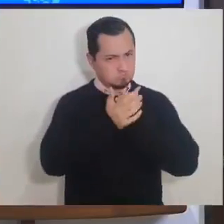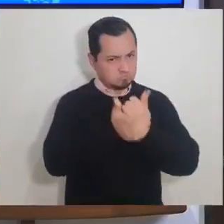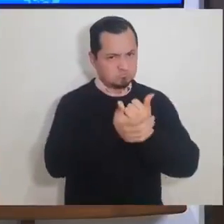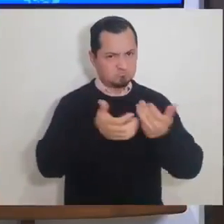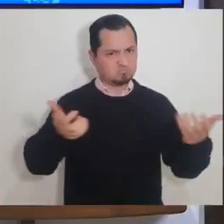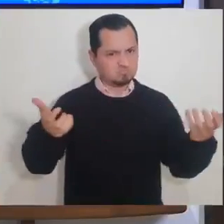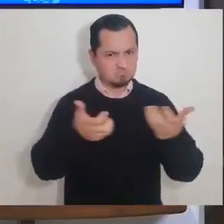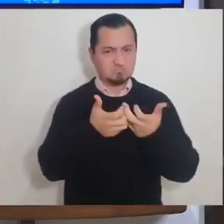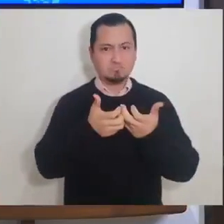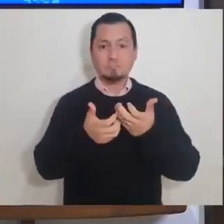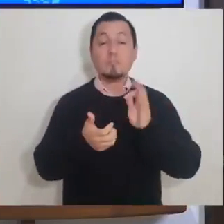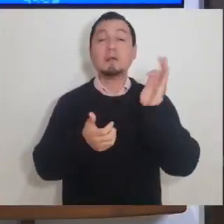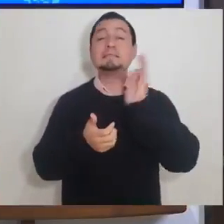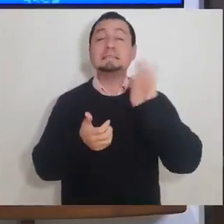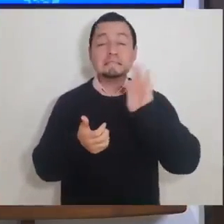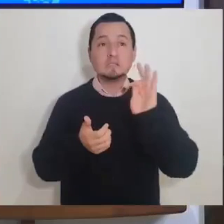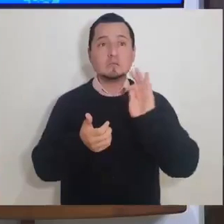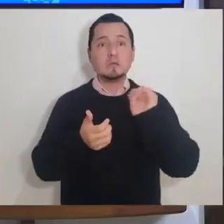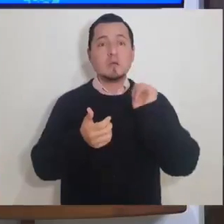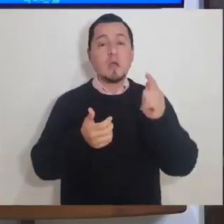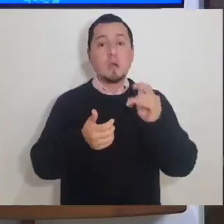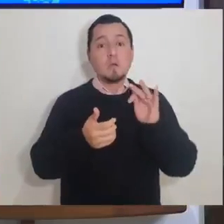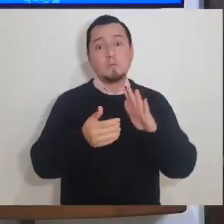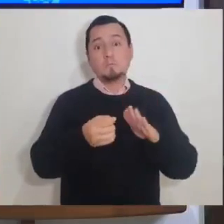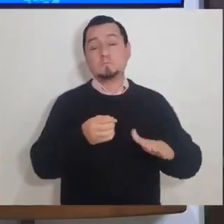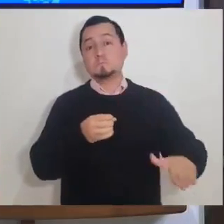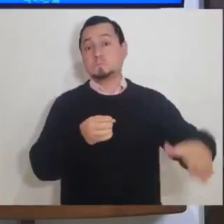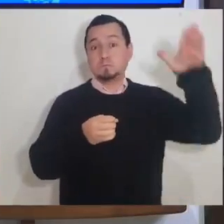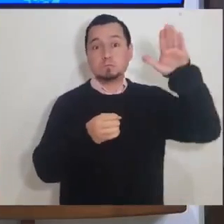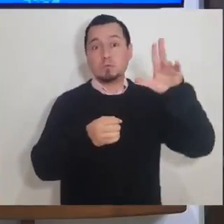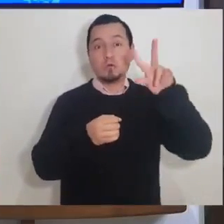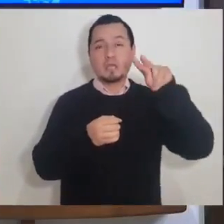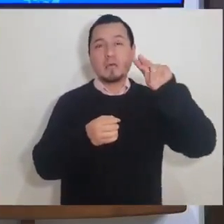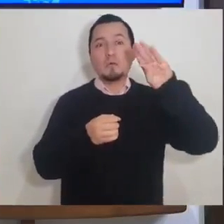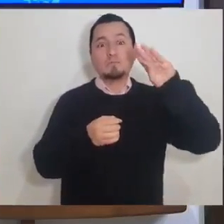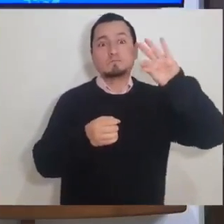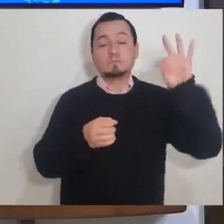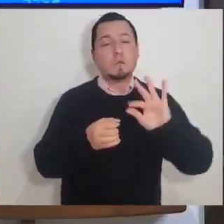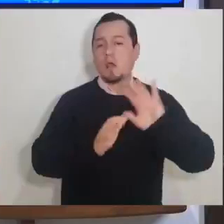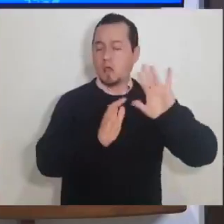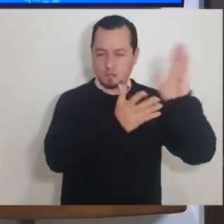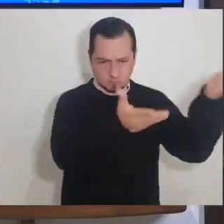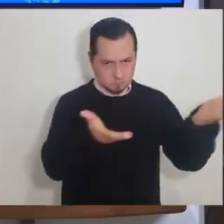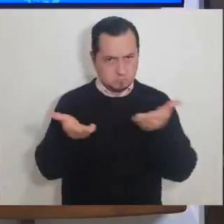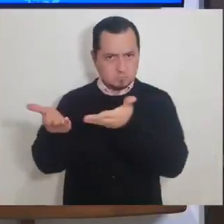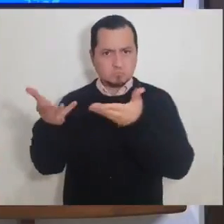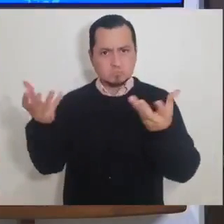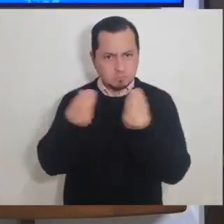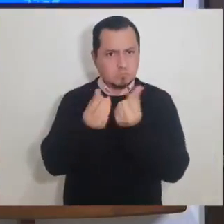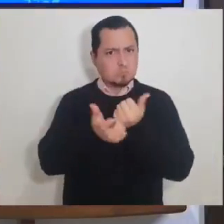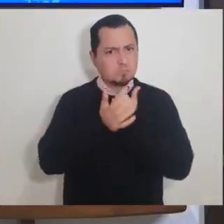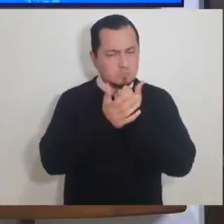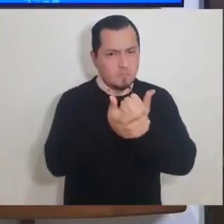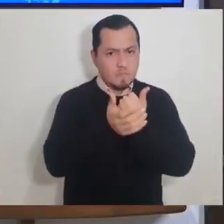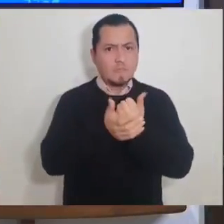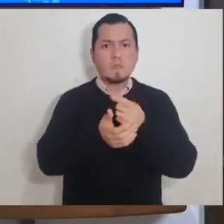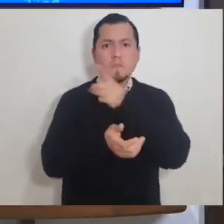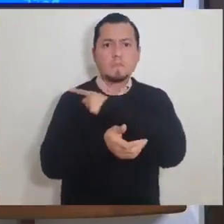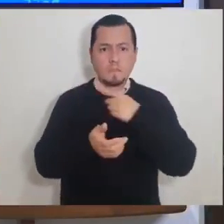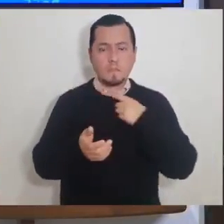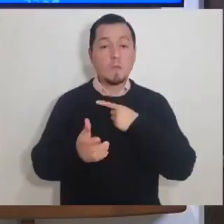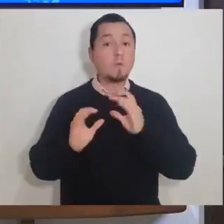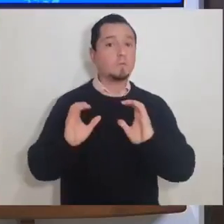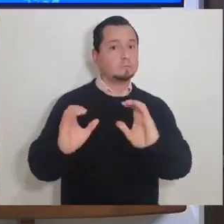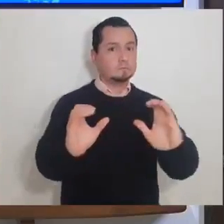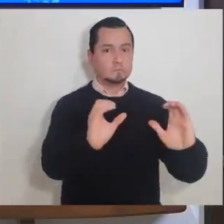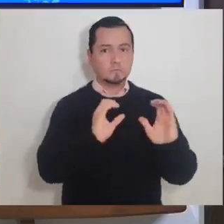insisto, de carácter preventivo en nuestro plan de reconversión hospitalaria. Vamos a insistirle a la gente que es un momento en